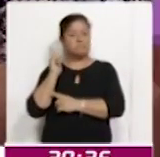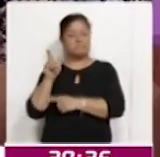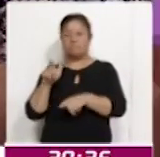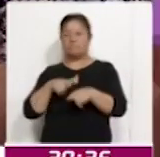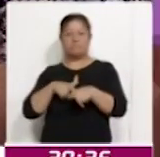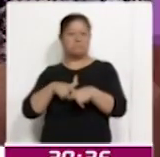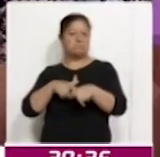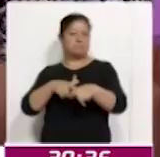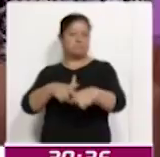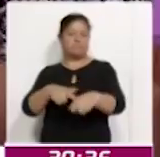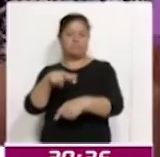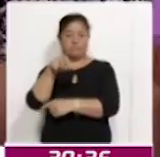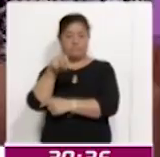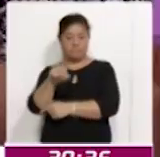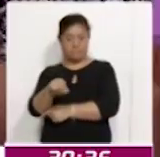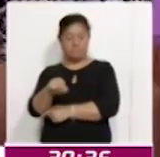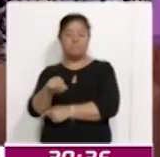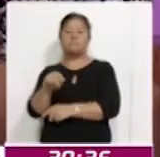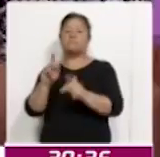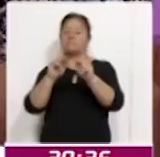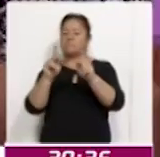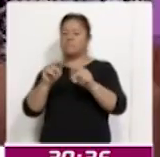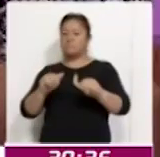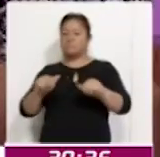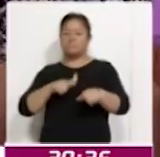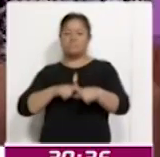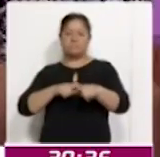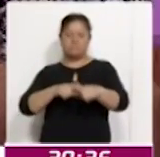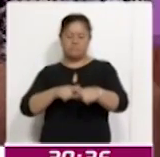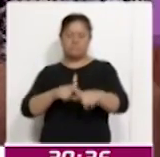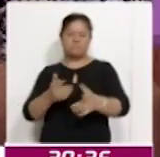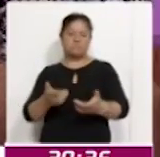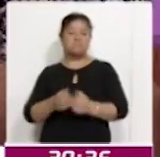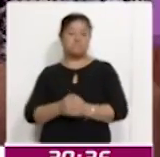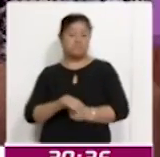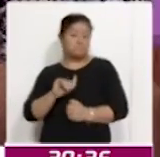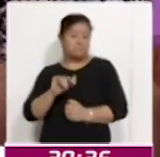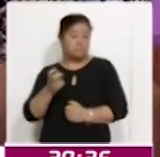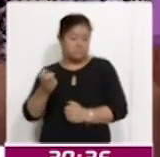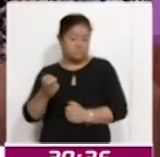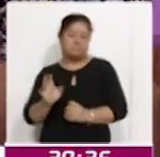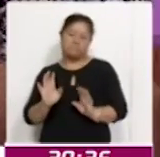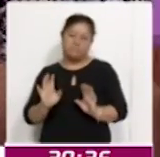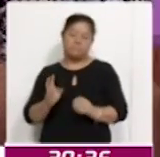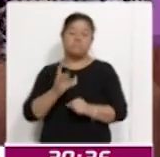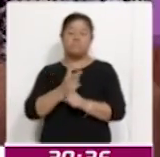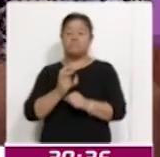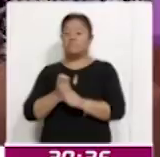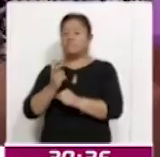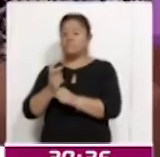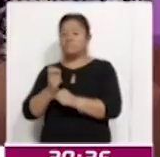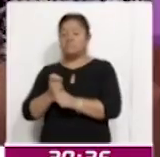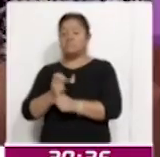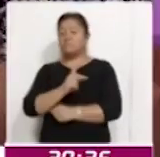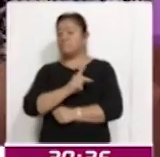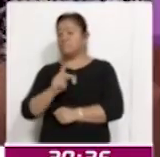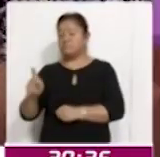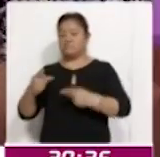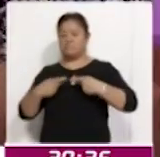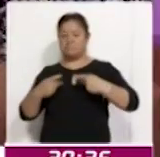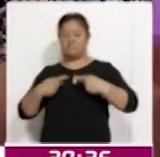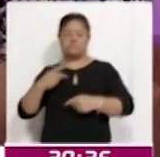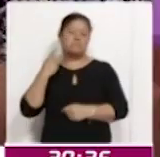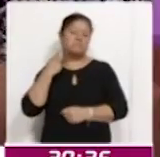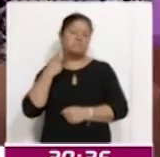jornada electoral pacífica de civilidad y en ese sentido pues hacer la invitación a las y los actores políticos